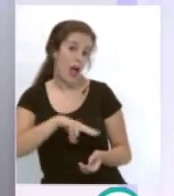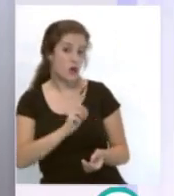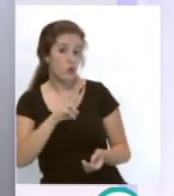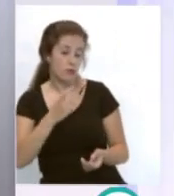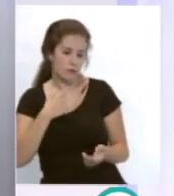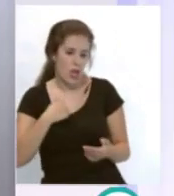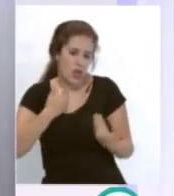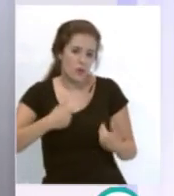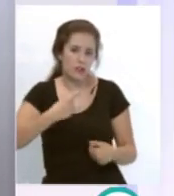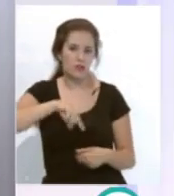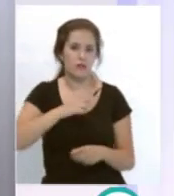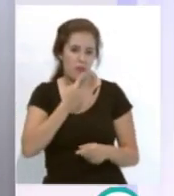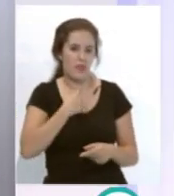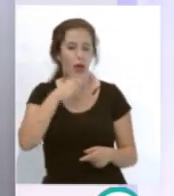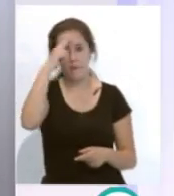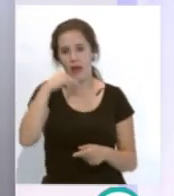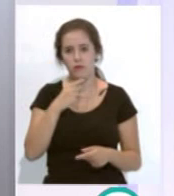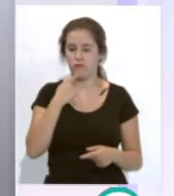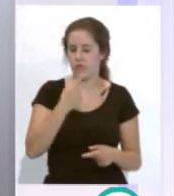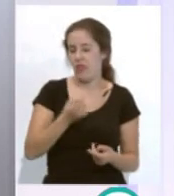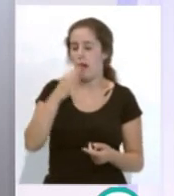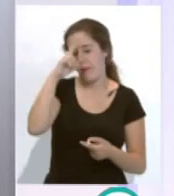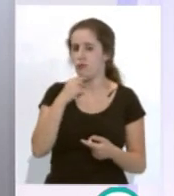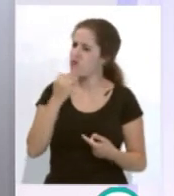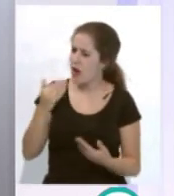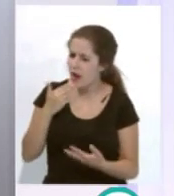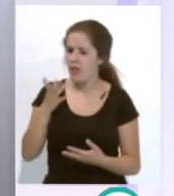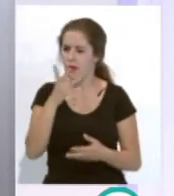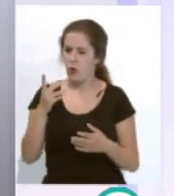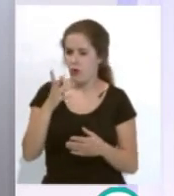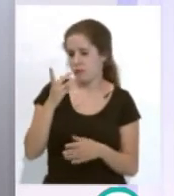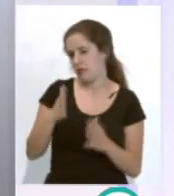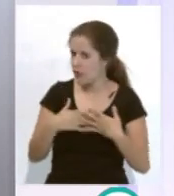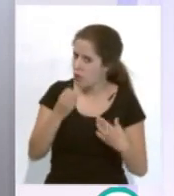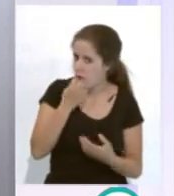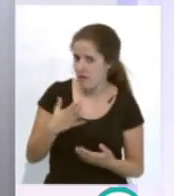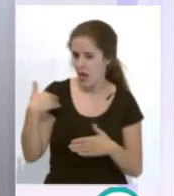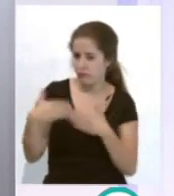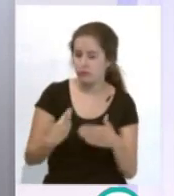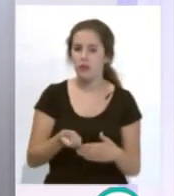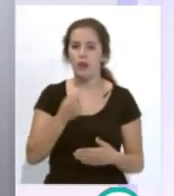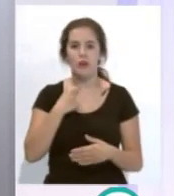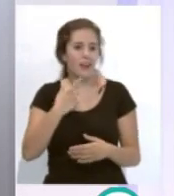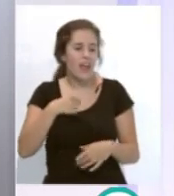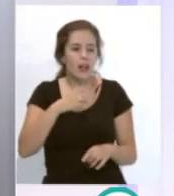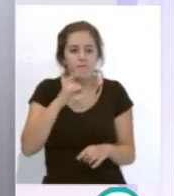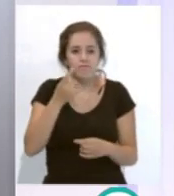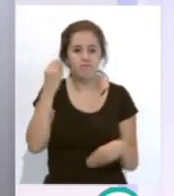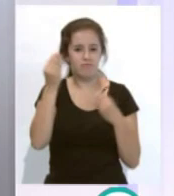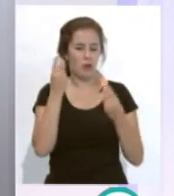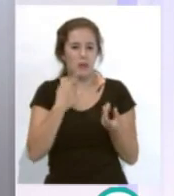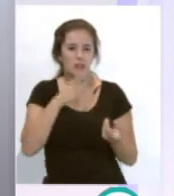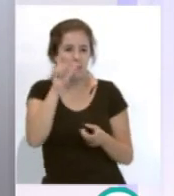al padre, que bien, muchas gracias, la habéis tratado muy bien durante todo este tiempo, pero es que no se me ocurra a nadie que trate mal